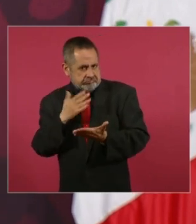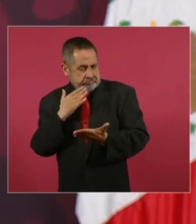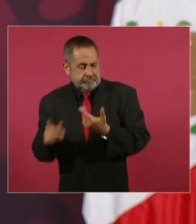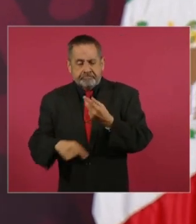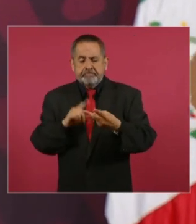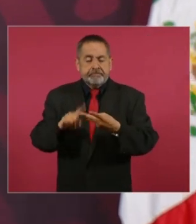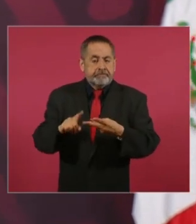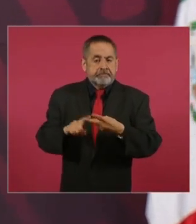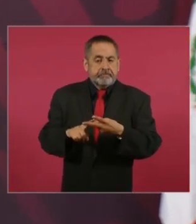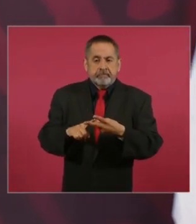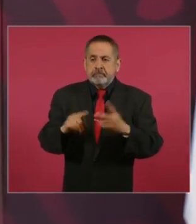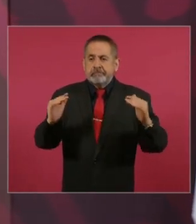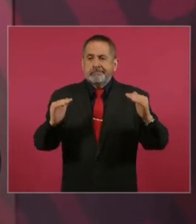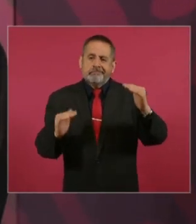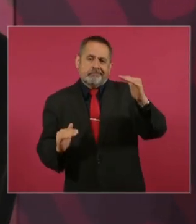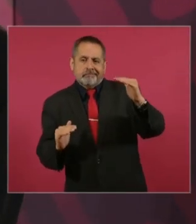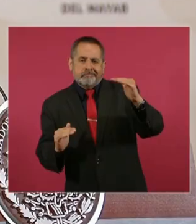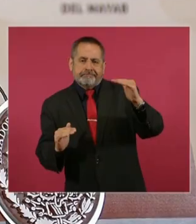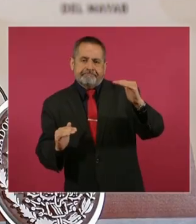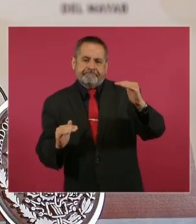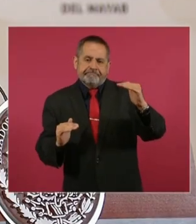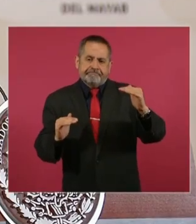disminución de pobreza, desigualdad.